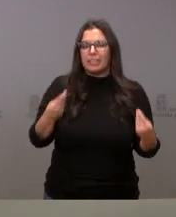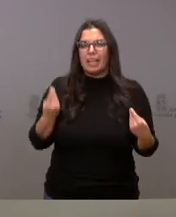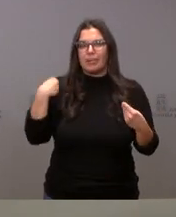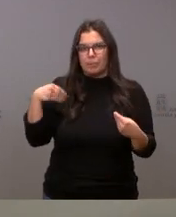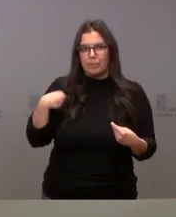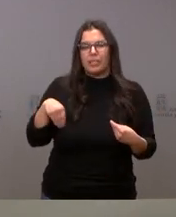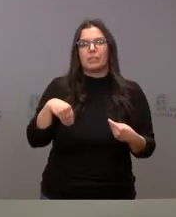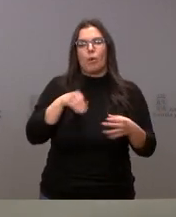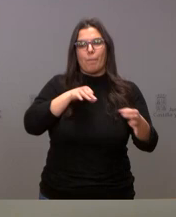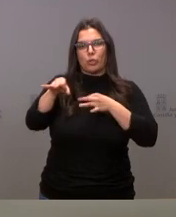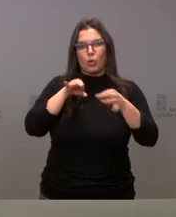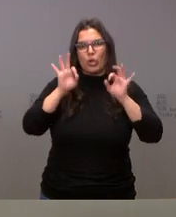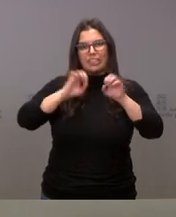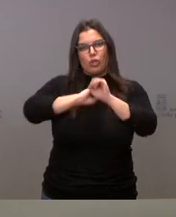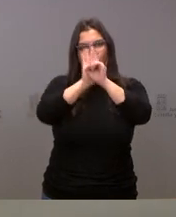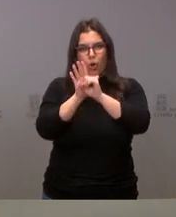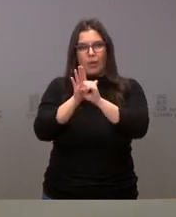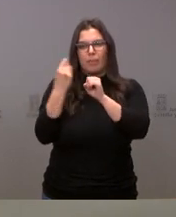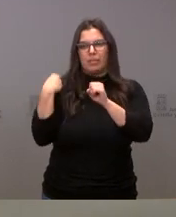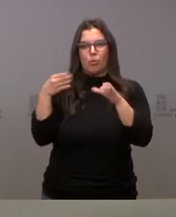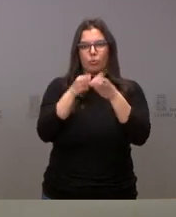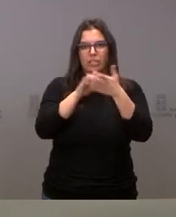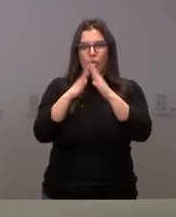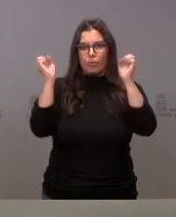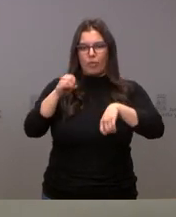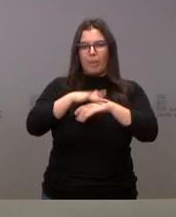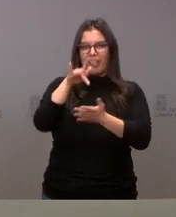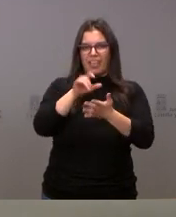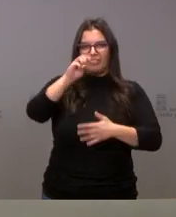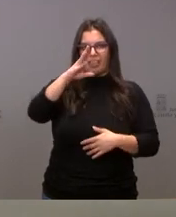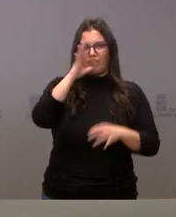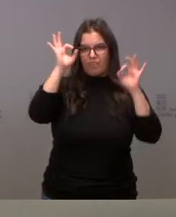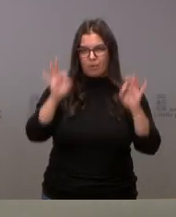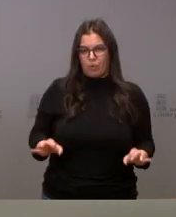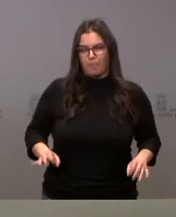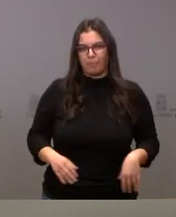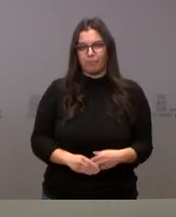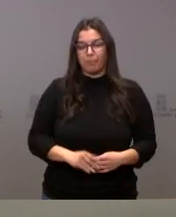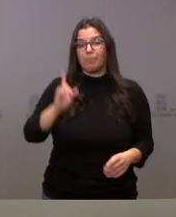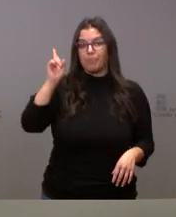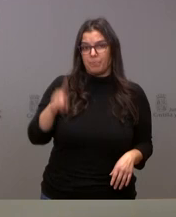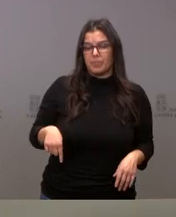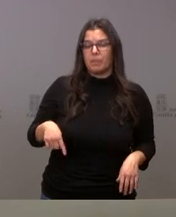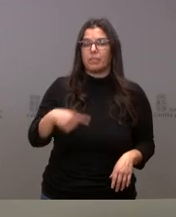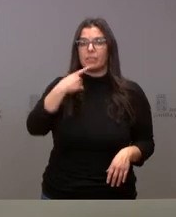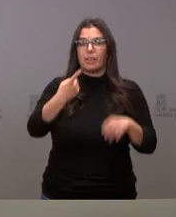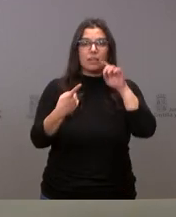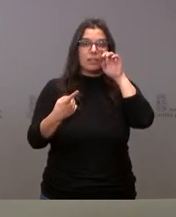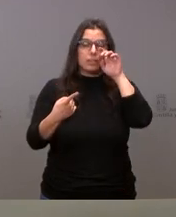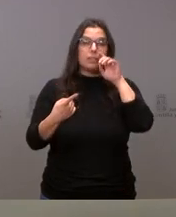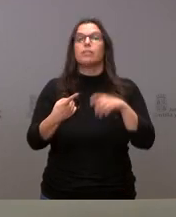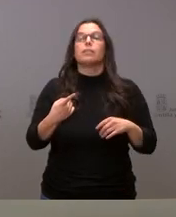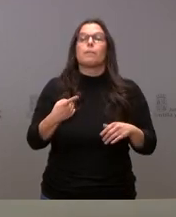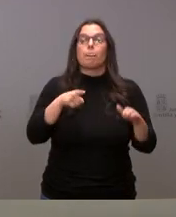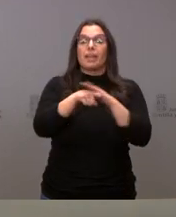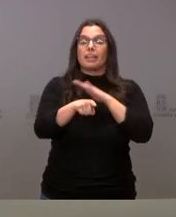formar parte del protocolo COVID que ha aprobado la Junta de Castilla y León para ese día 13 de febrero. Y también indicar que se encargan de la gestión de los